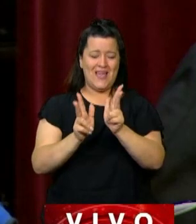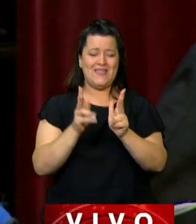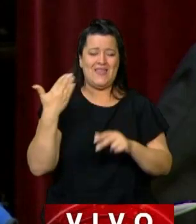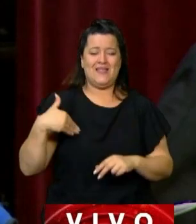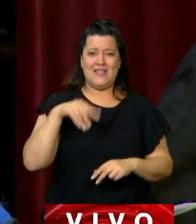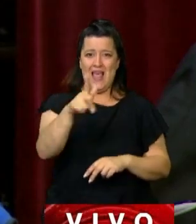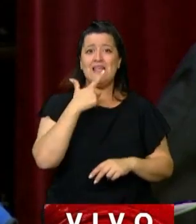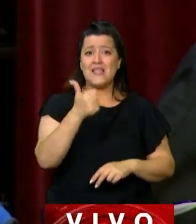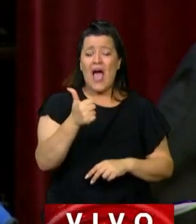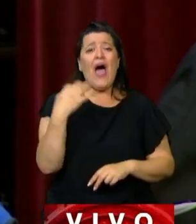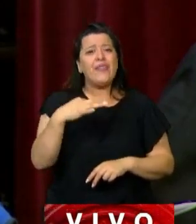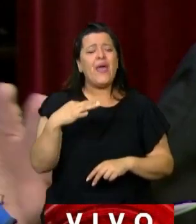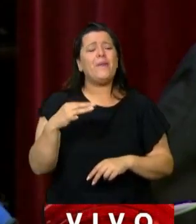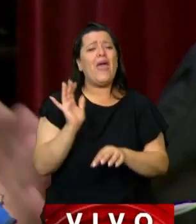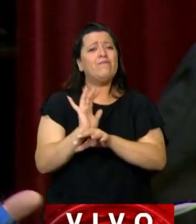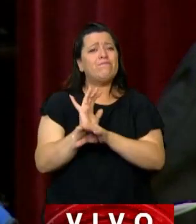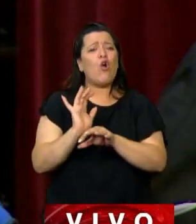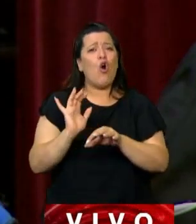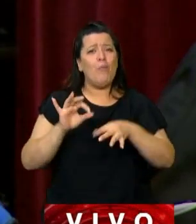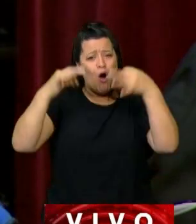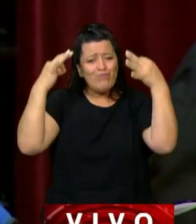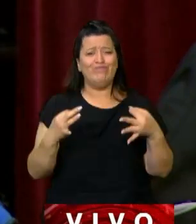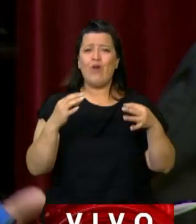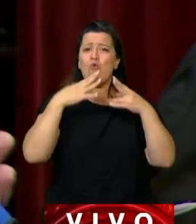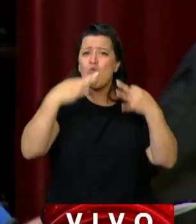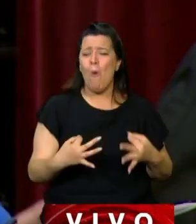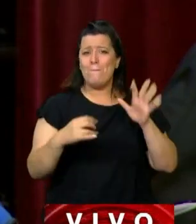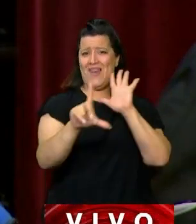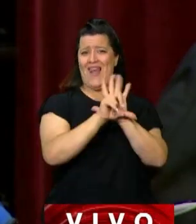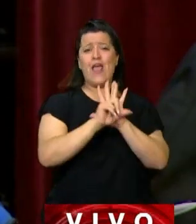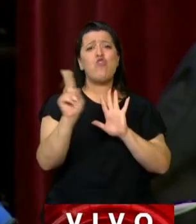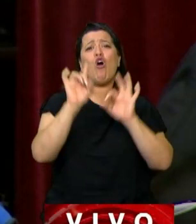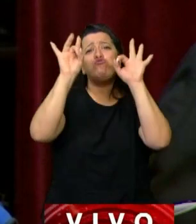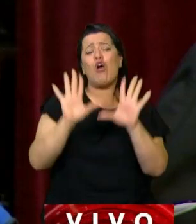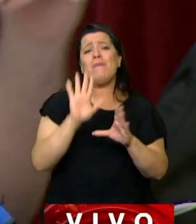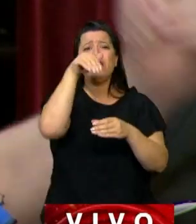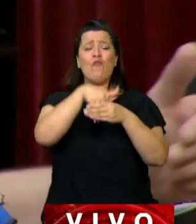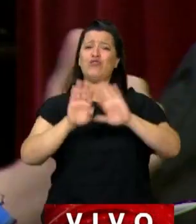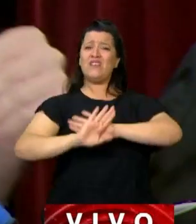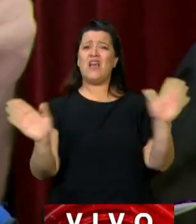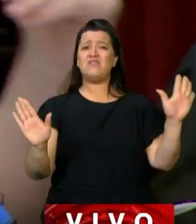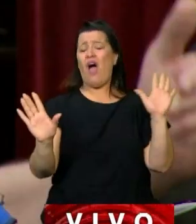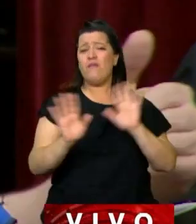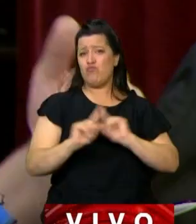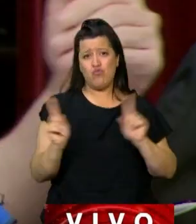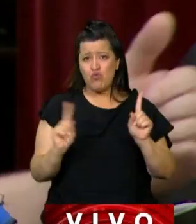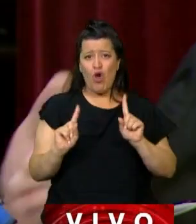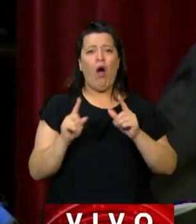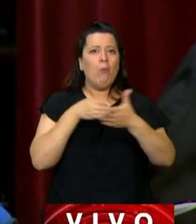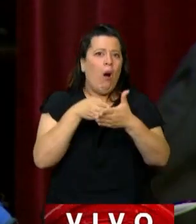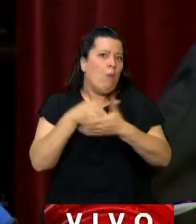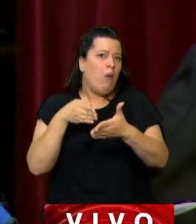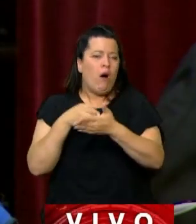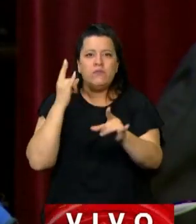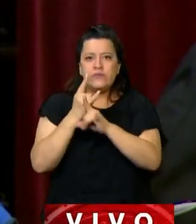señas argentina, que sea algo que realmente se aplique y que no quede después nuevamente las trabas